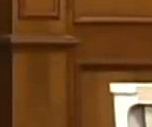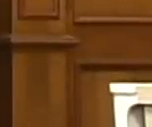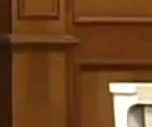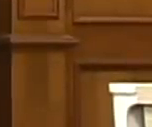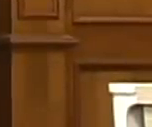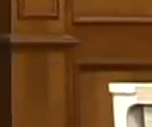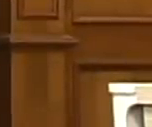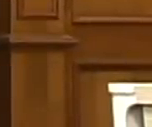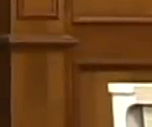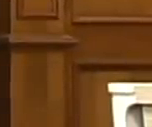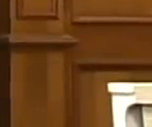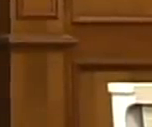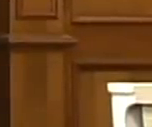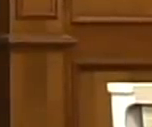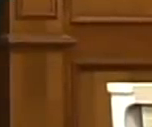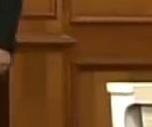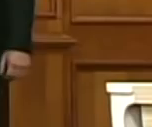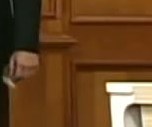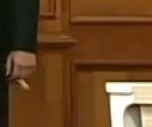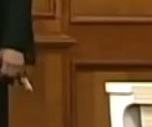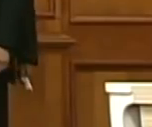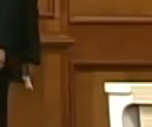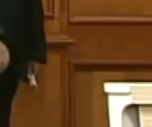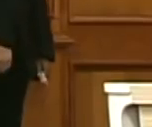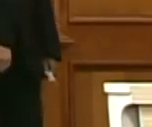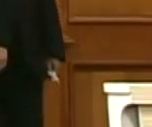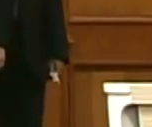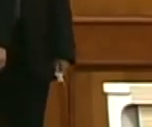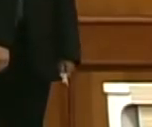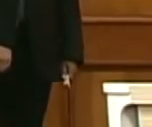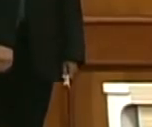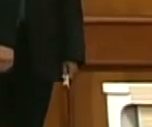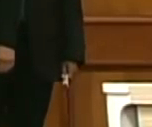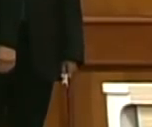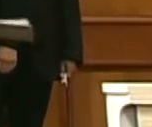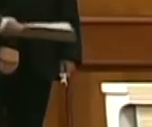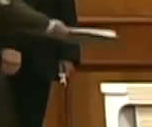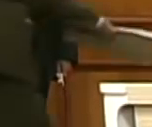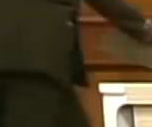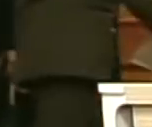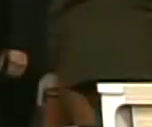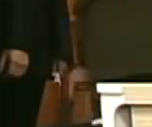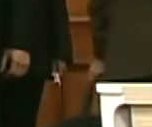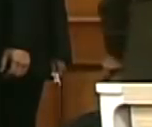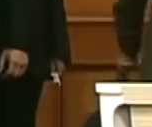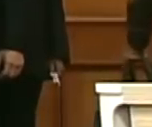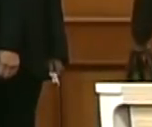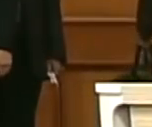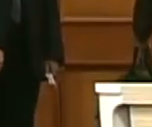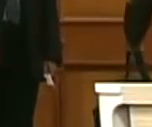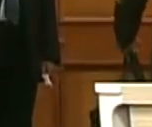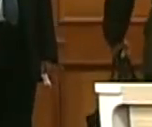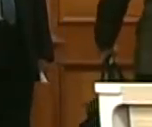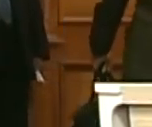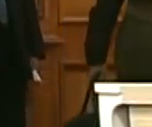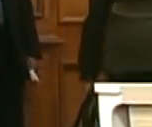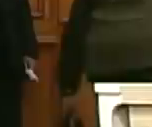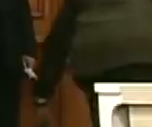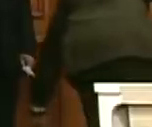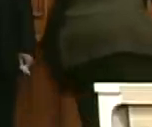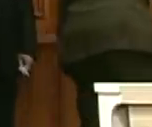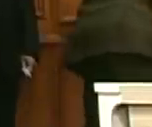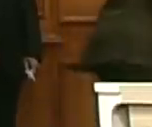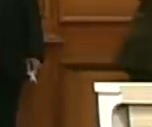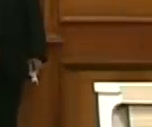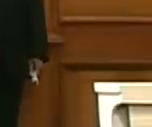recuperación de la memoria y la formación de la conciencia histórica. Se otorga a la trayectoria más destacada en el